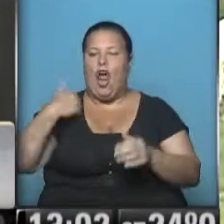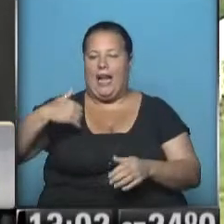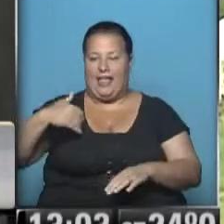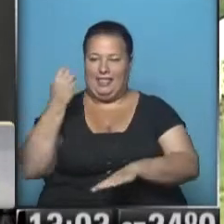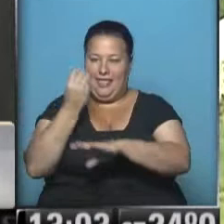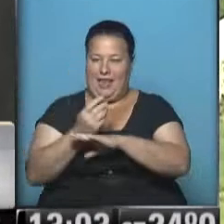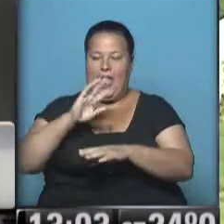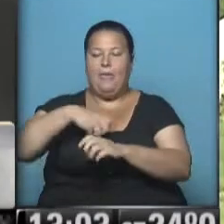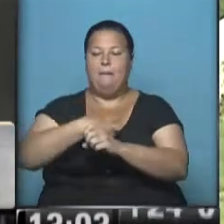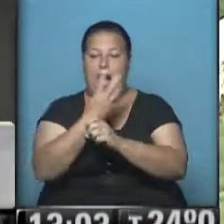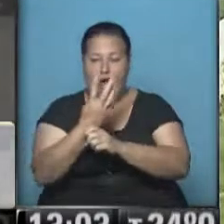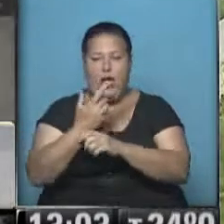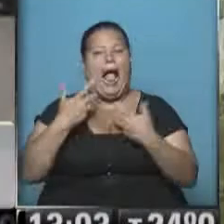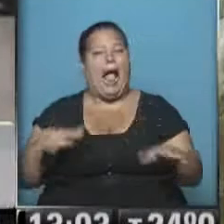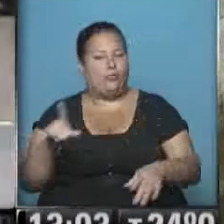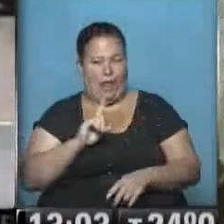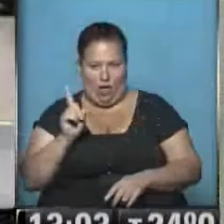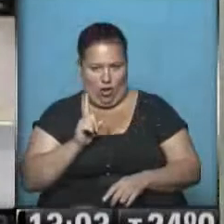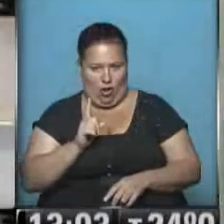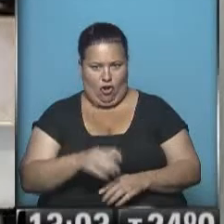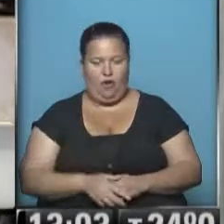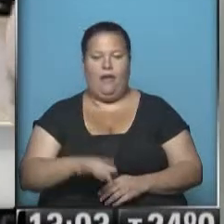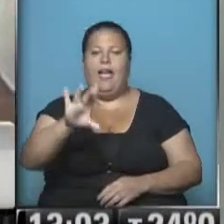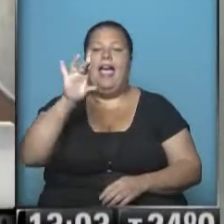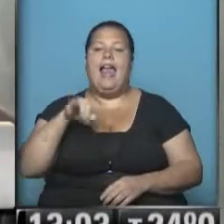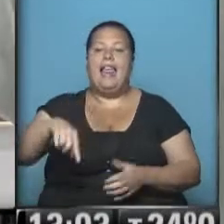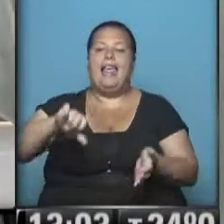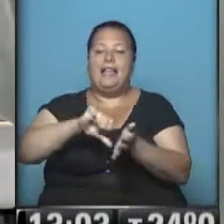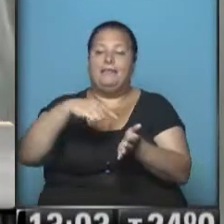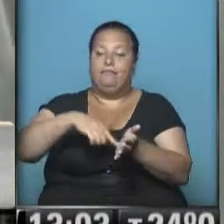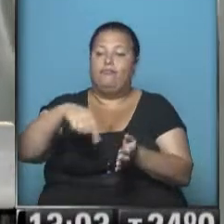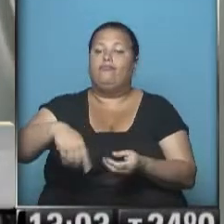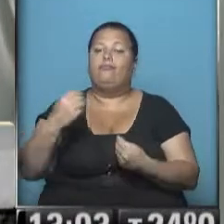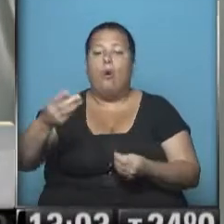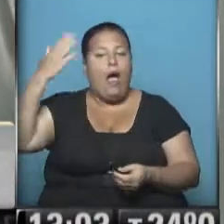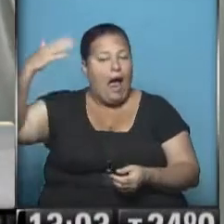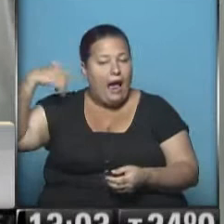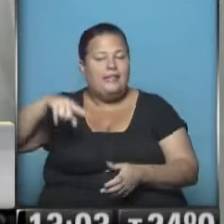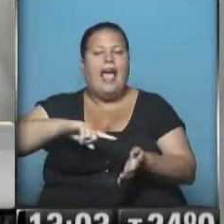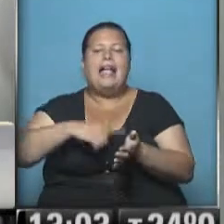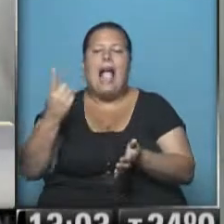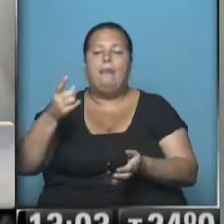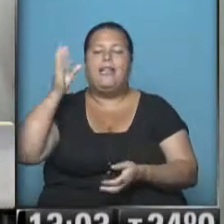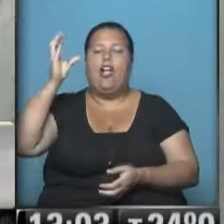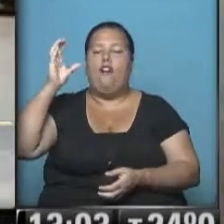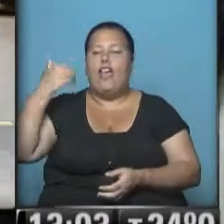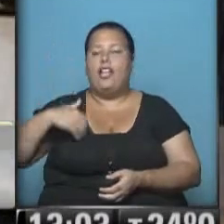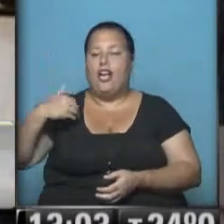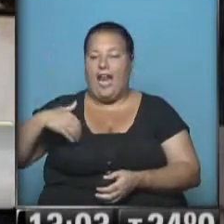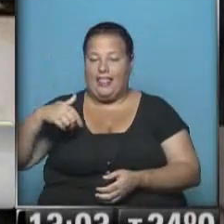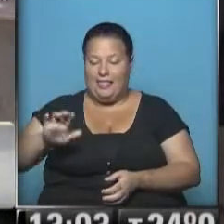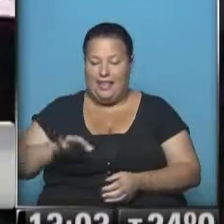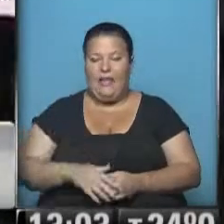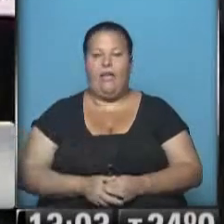del Mercosur, no es casual que se haya elegido esta ciudad que alguna vez fue la capital de la Confederación Argentina